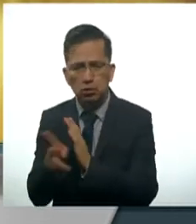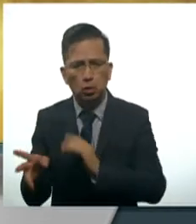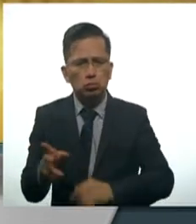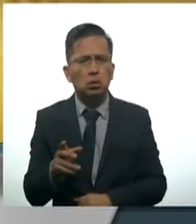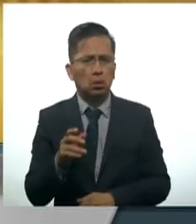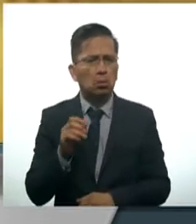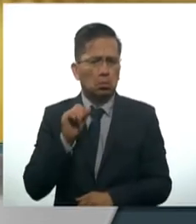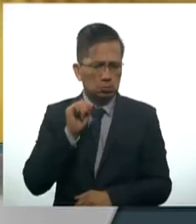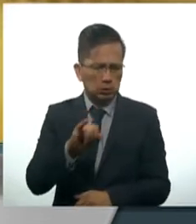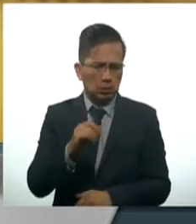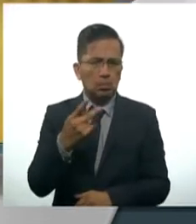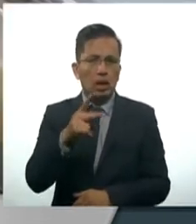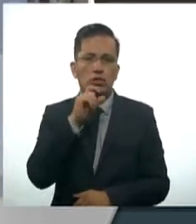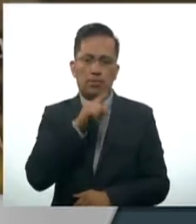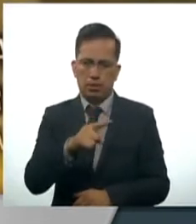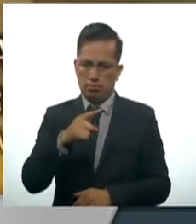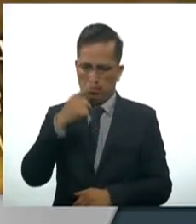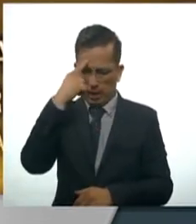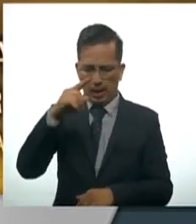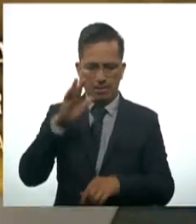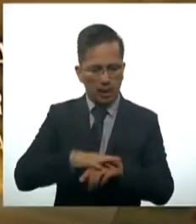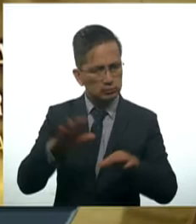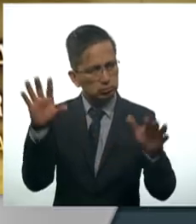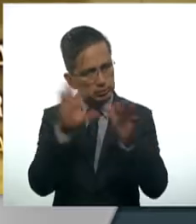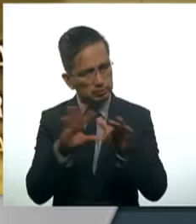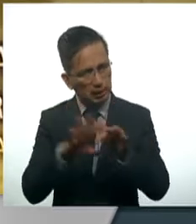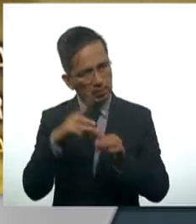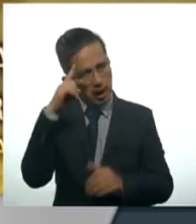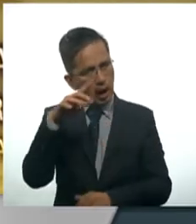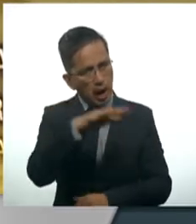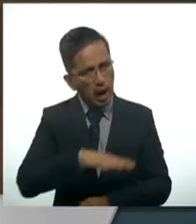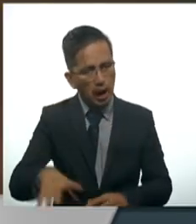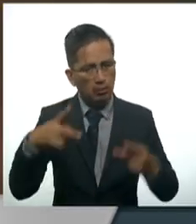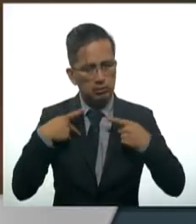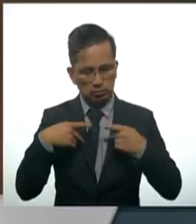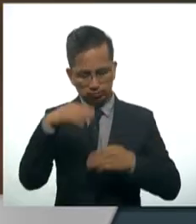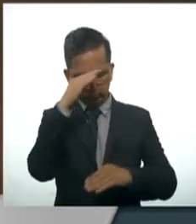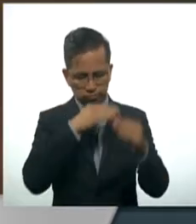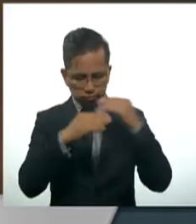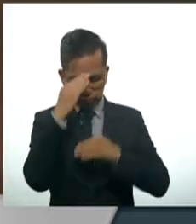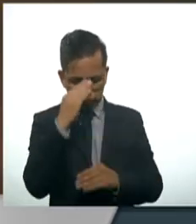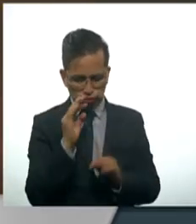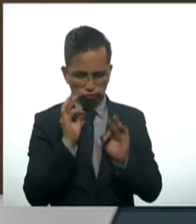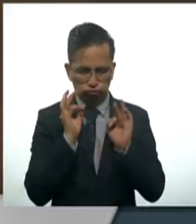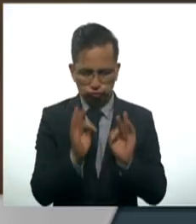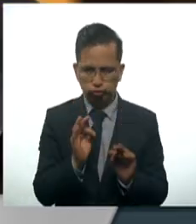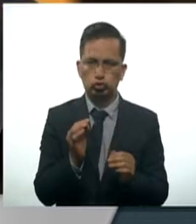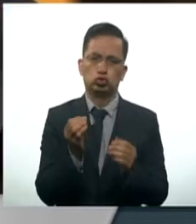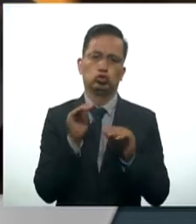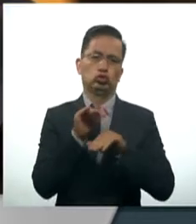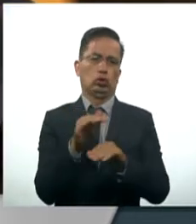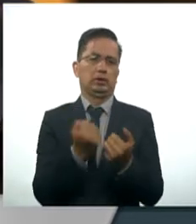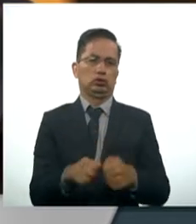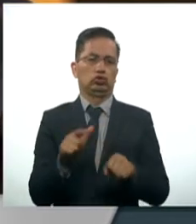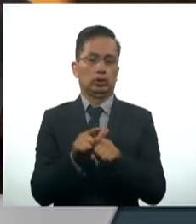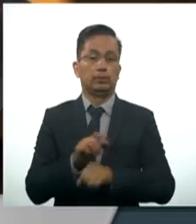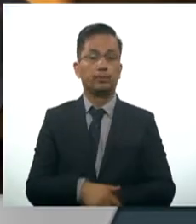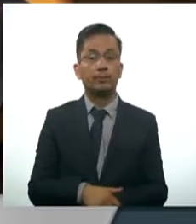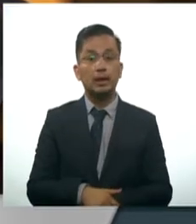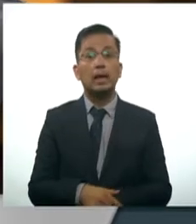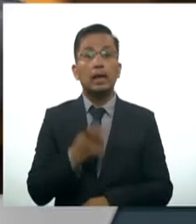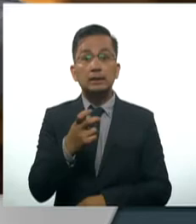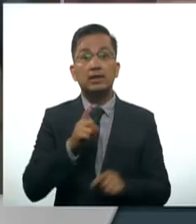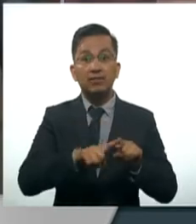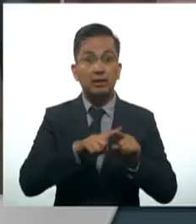conciencia social. Esta colección invita a la reflexión de problemáticas cotidianas de los diversos sectores de la sociedad,